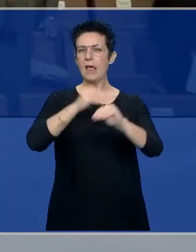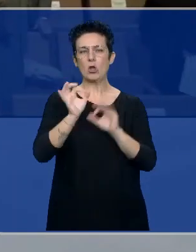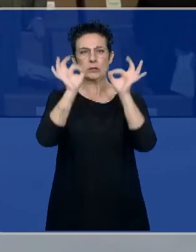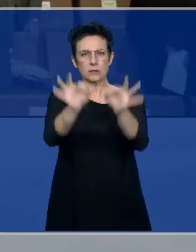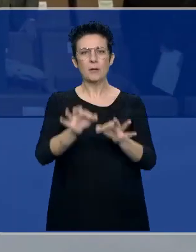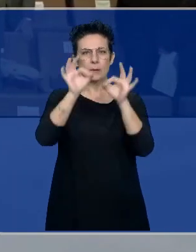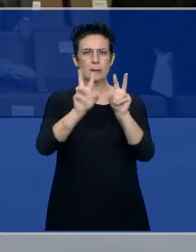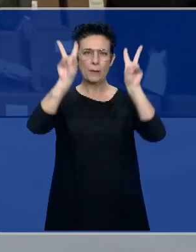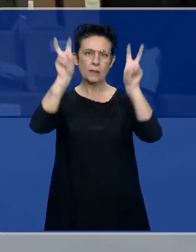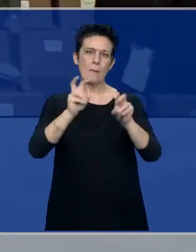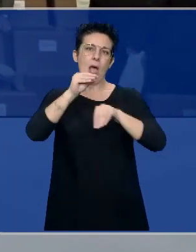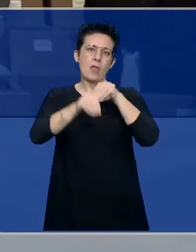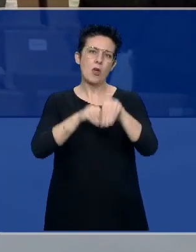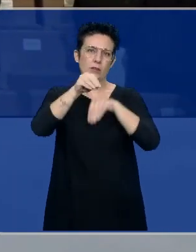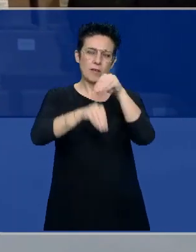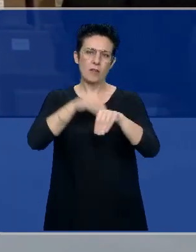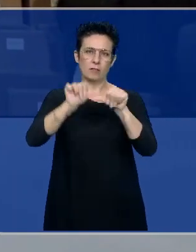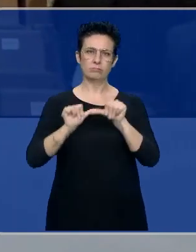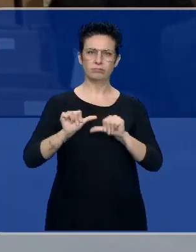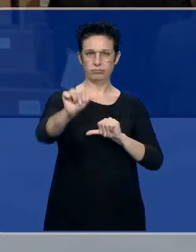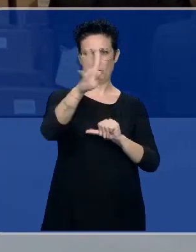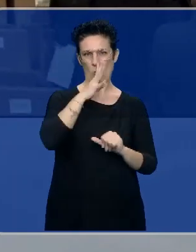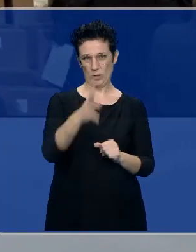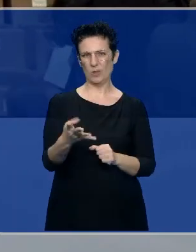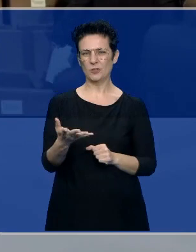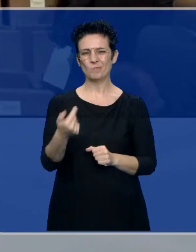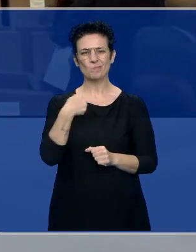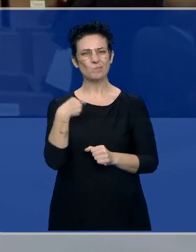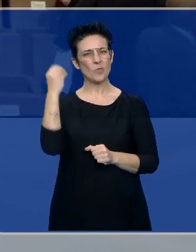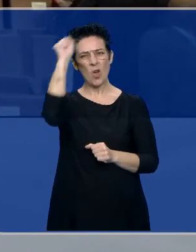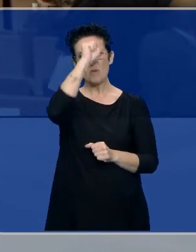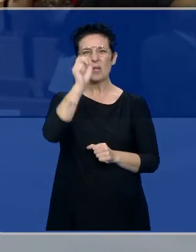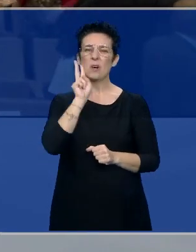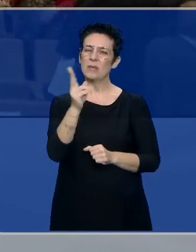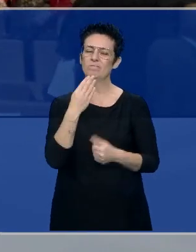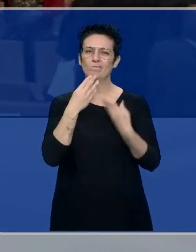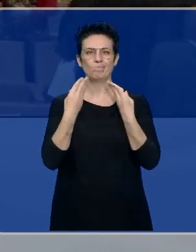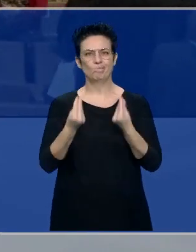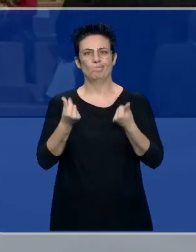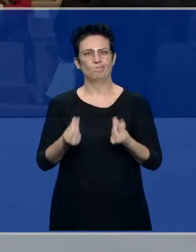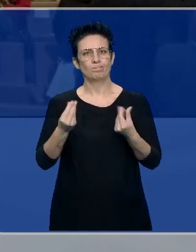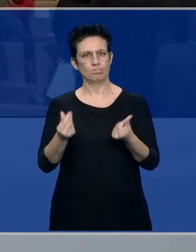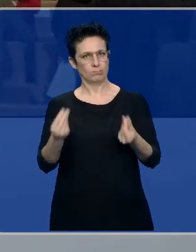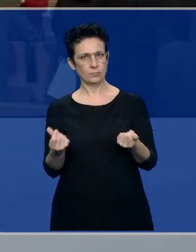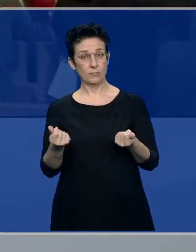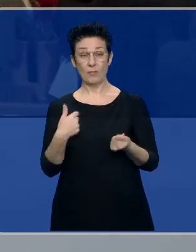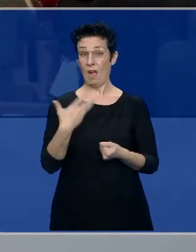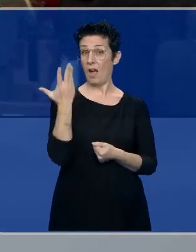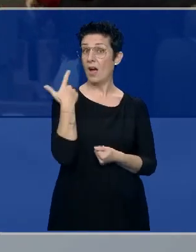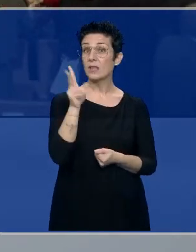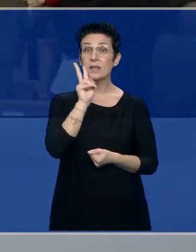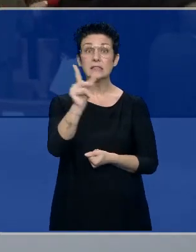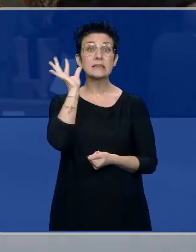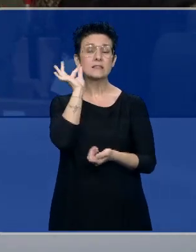legislaturas, ahora todo es electoral durante cuatro años. me sabe mal, ¿no? Es decir, ayer veía a la